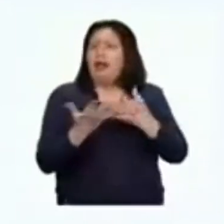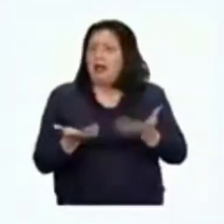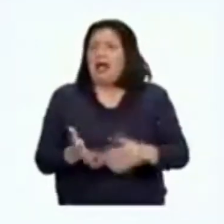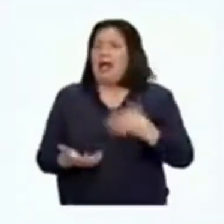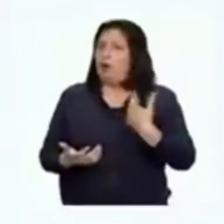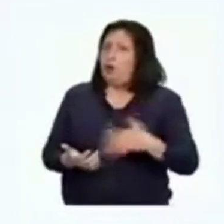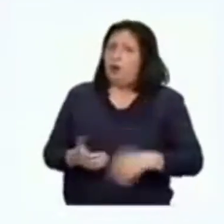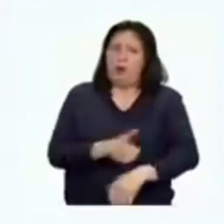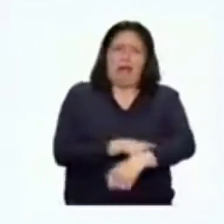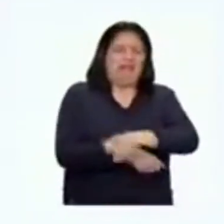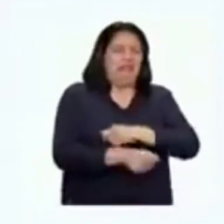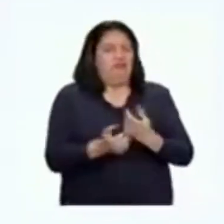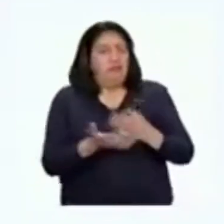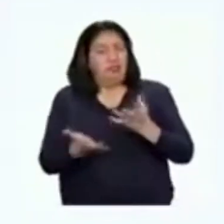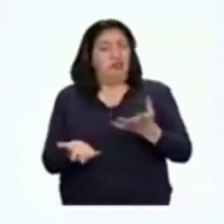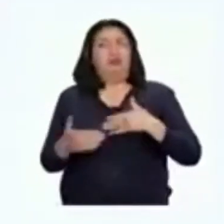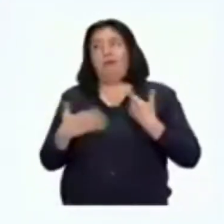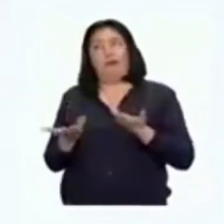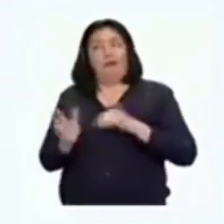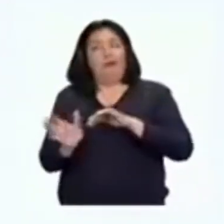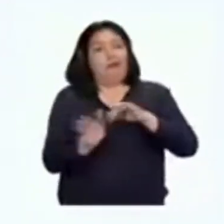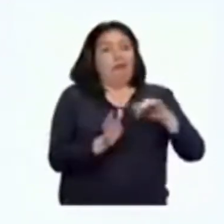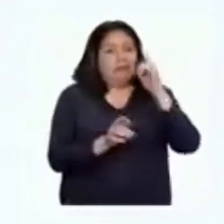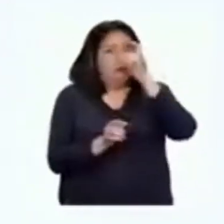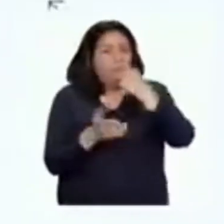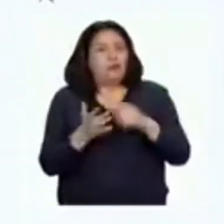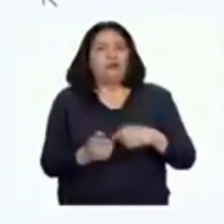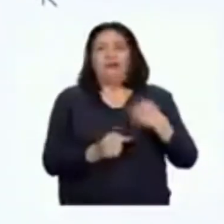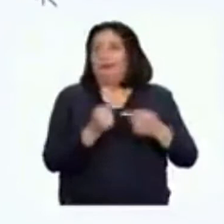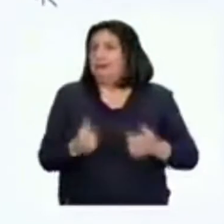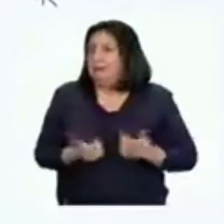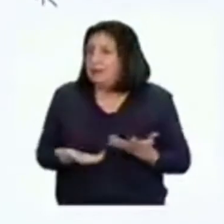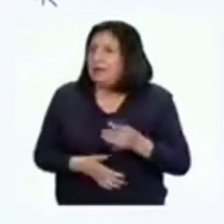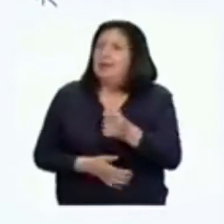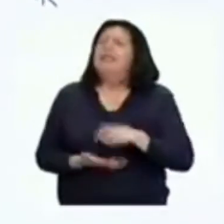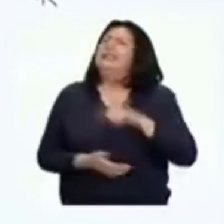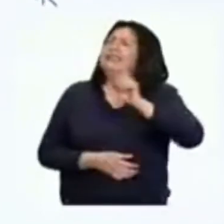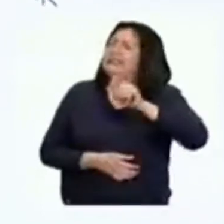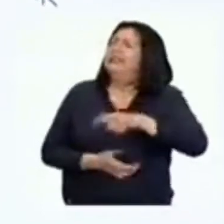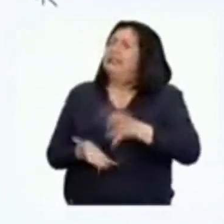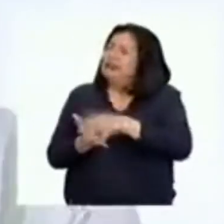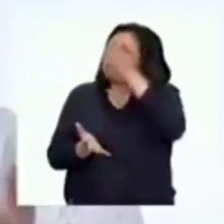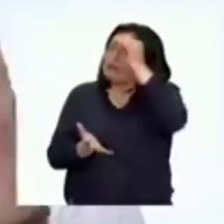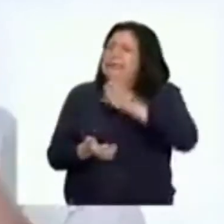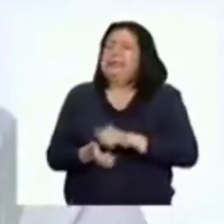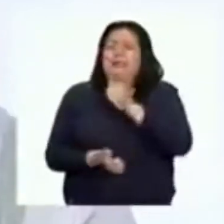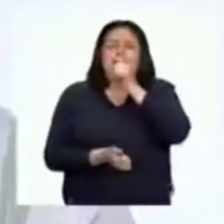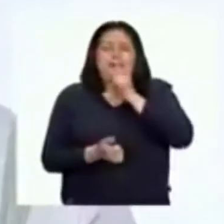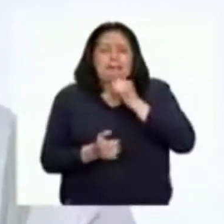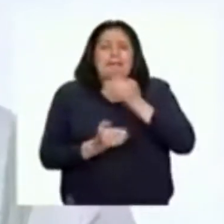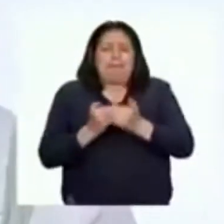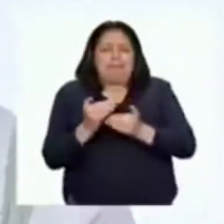no podemos evitar la adversidad y la tensión diaria. Por ello, es necesario aprender a ser resilientes. La